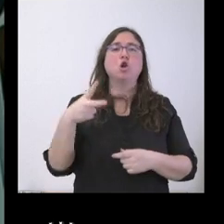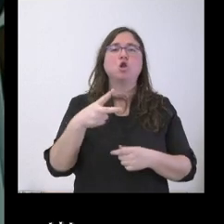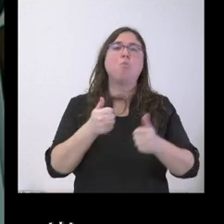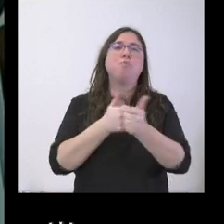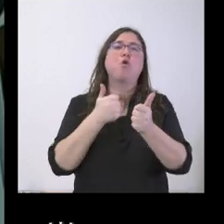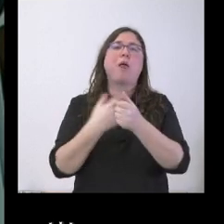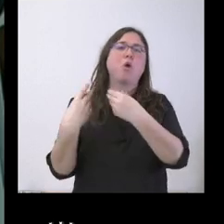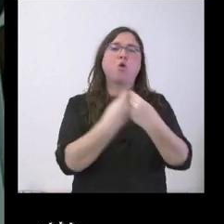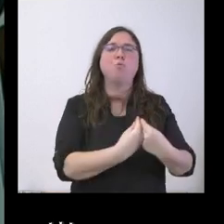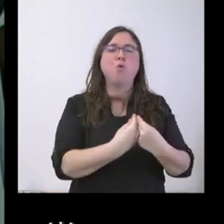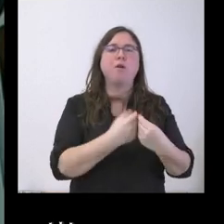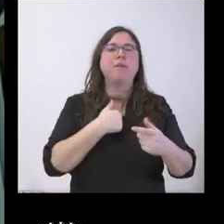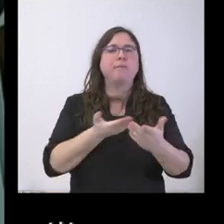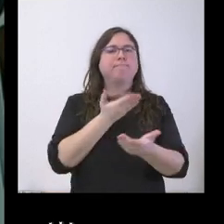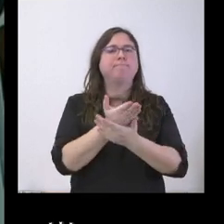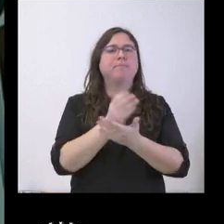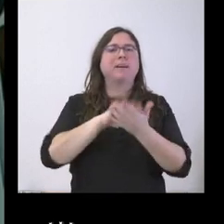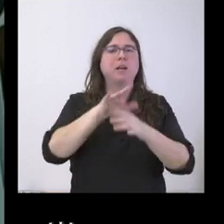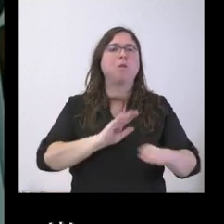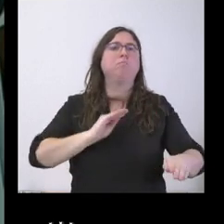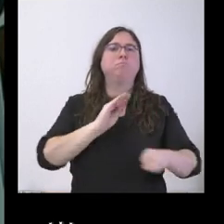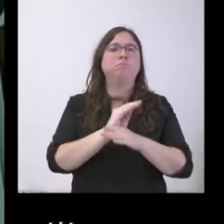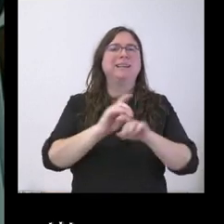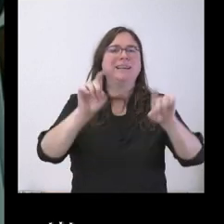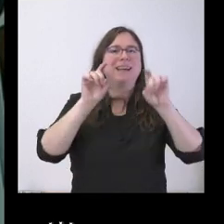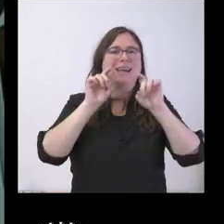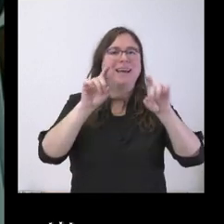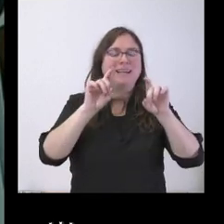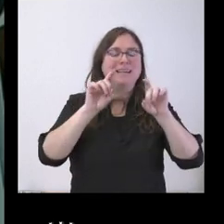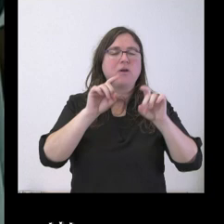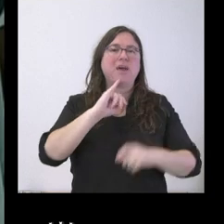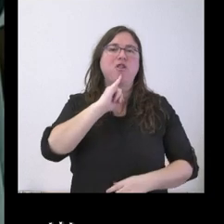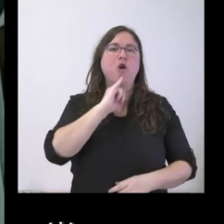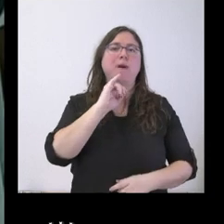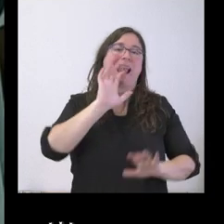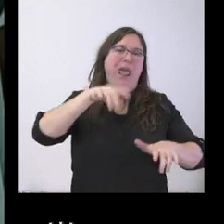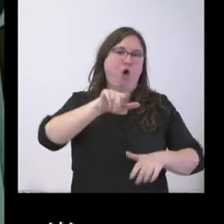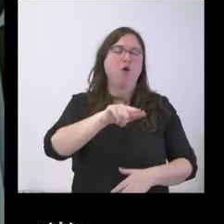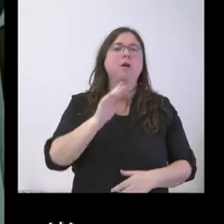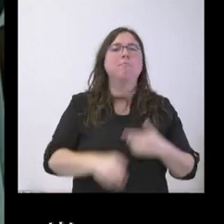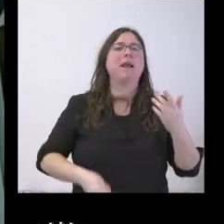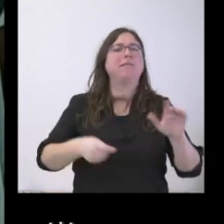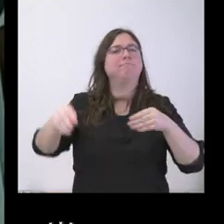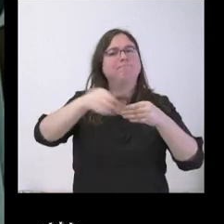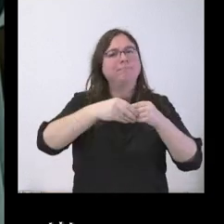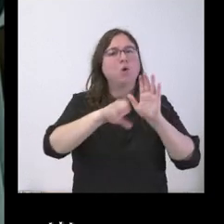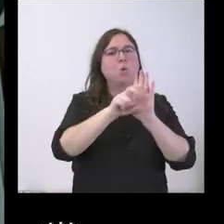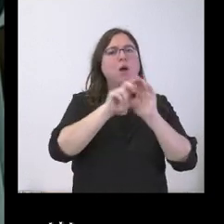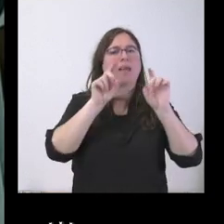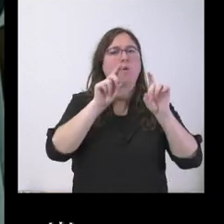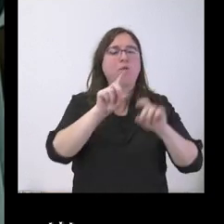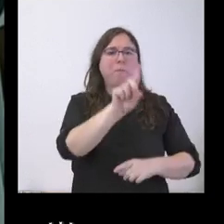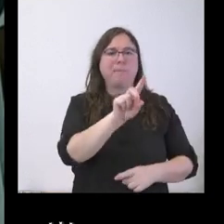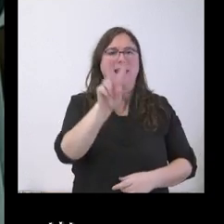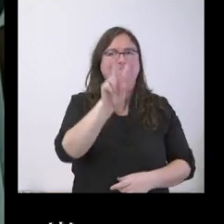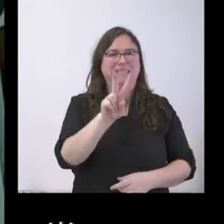se insta a la Junta de Castilla y León a financiar la enseñanza del León. Esto da parte de una reclamación para introducirlo en los currículos educativos de primaria